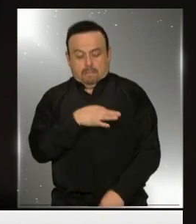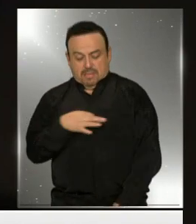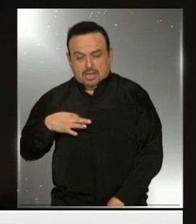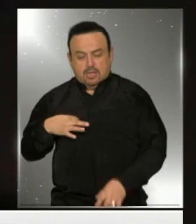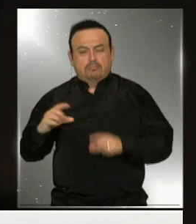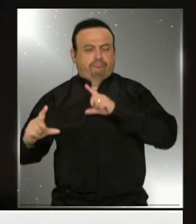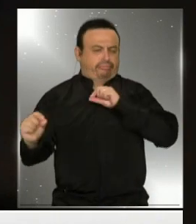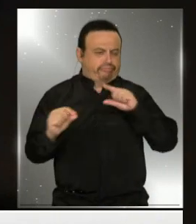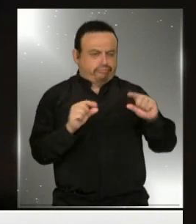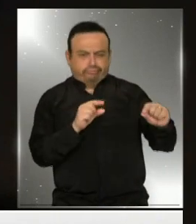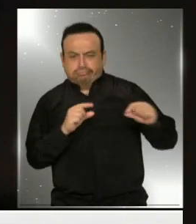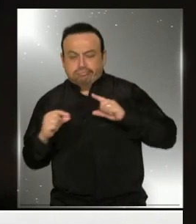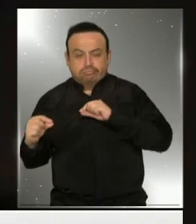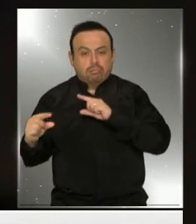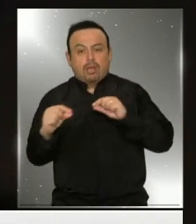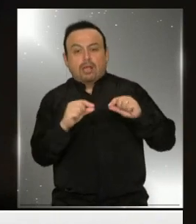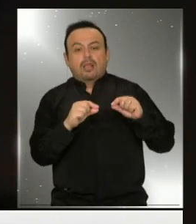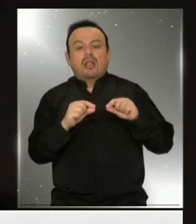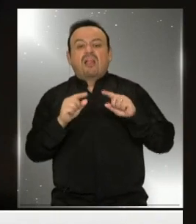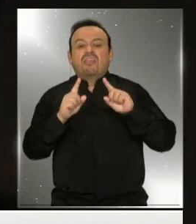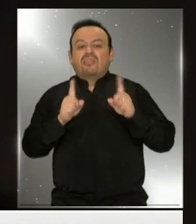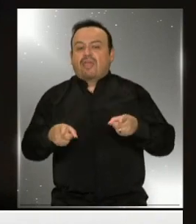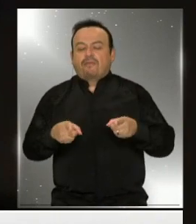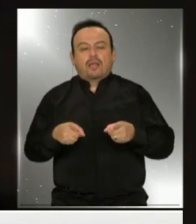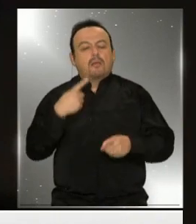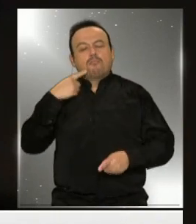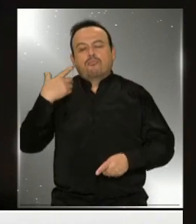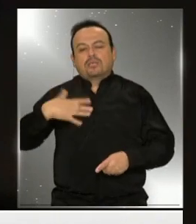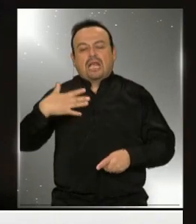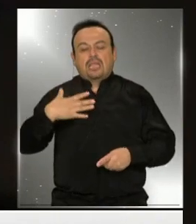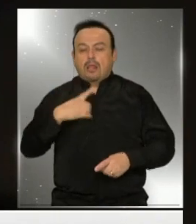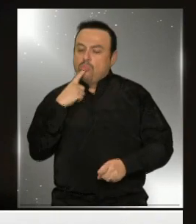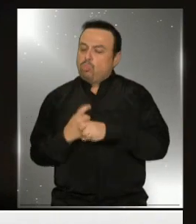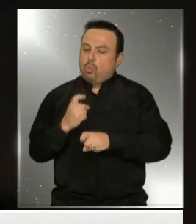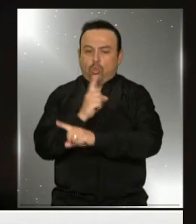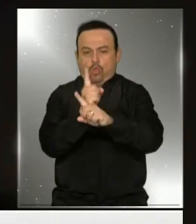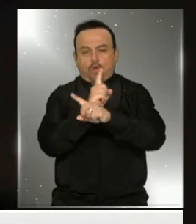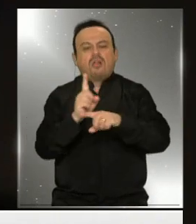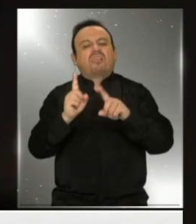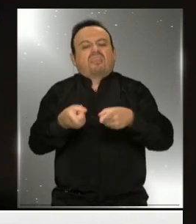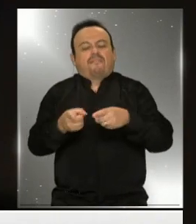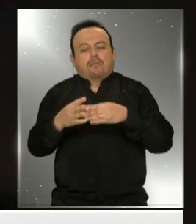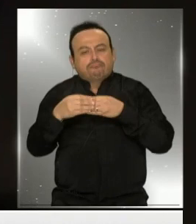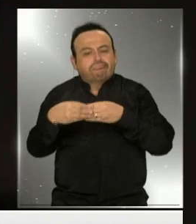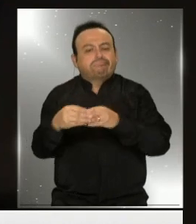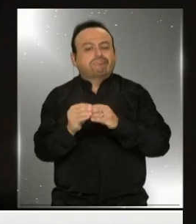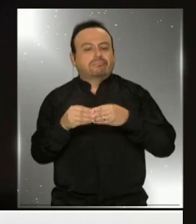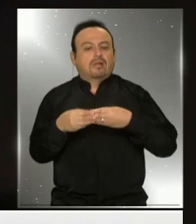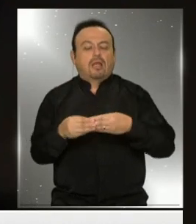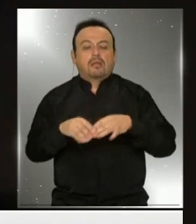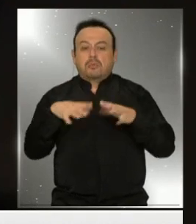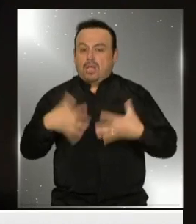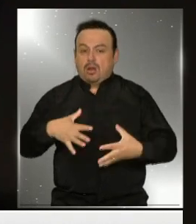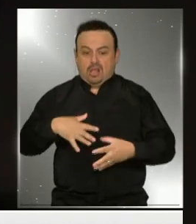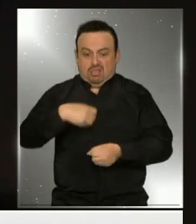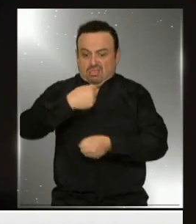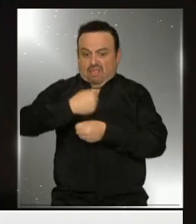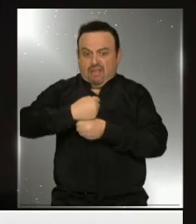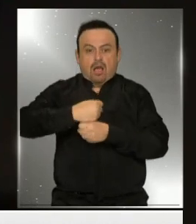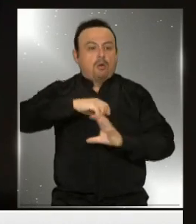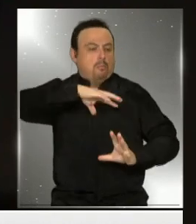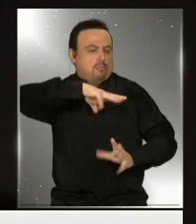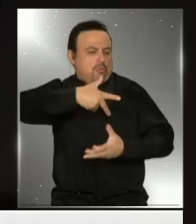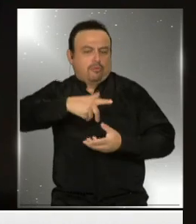con varios, la importancia de flexibilizar todo. Hoy día, los trabajos son distintos. Antes, el mundo cambió, ha cambiado